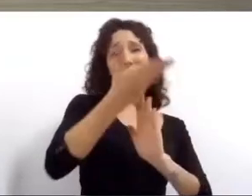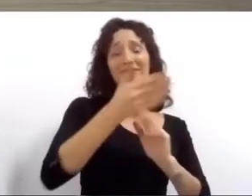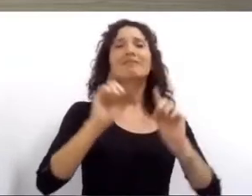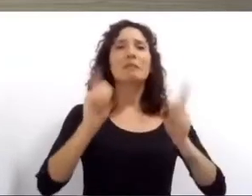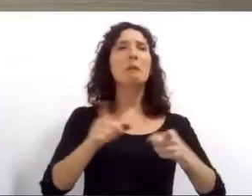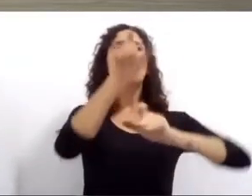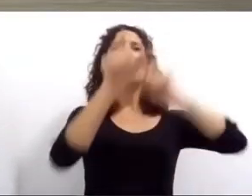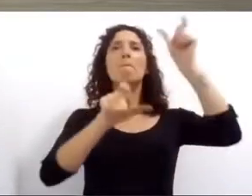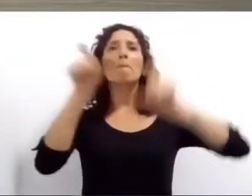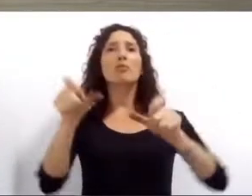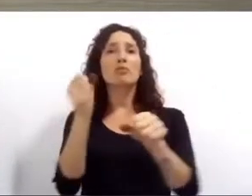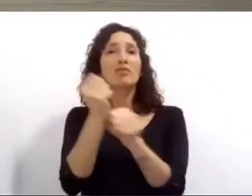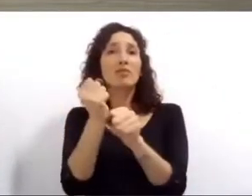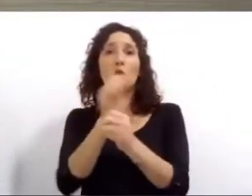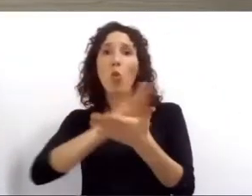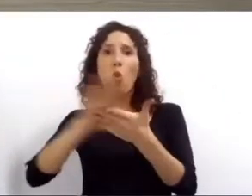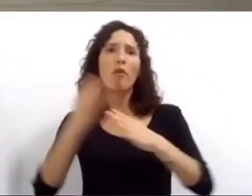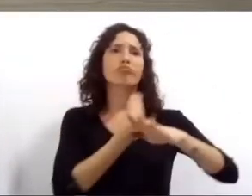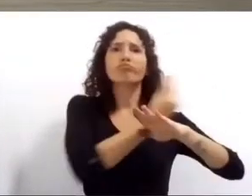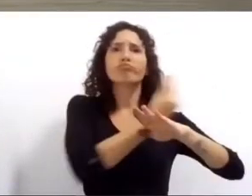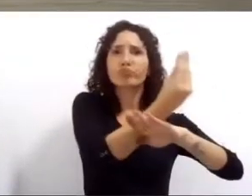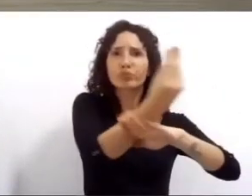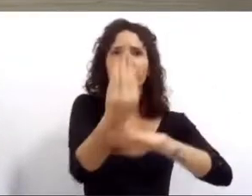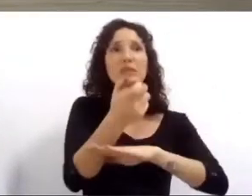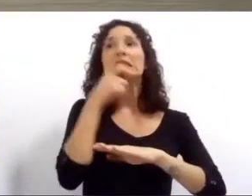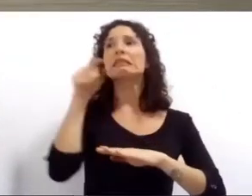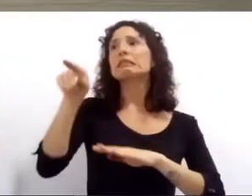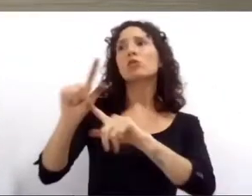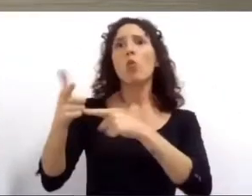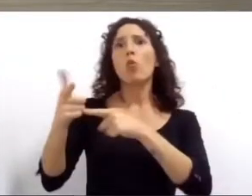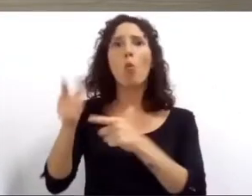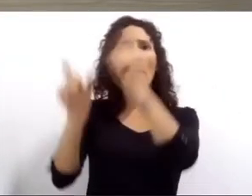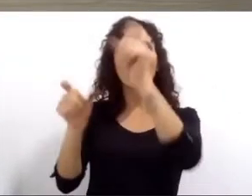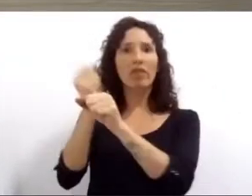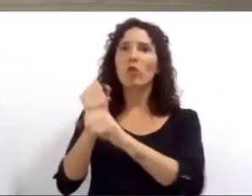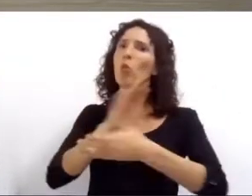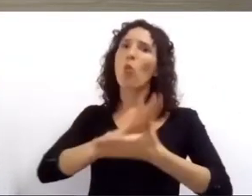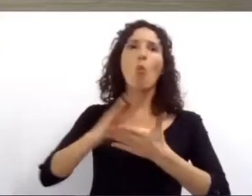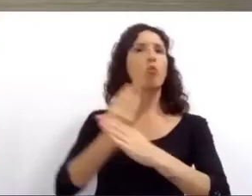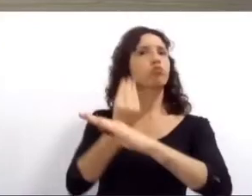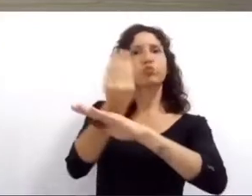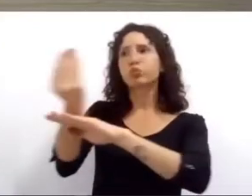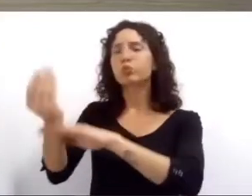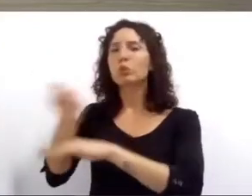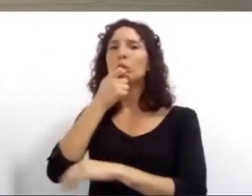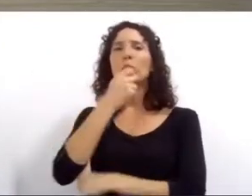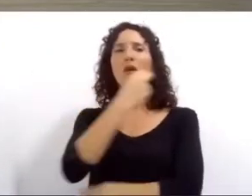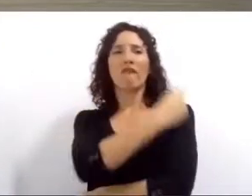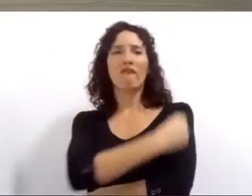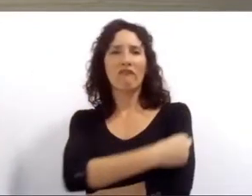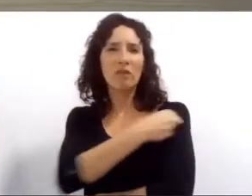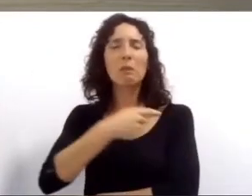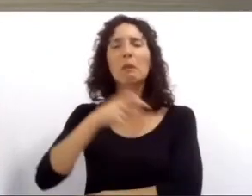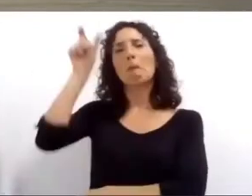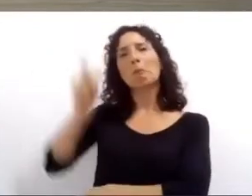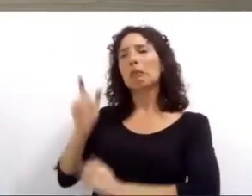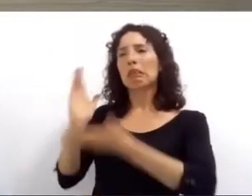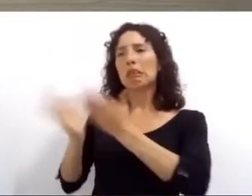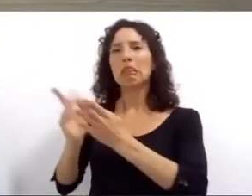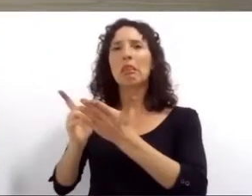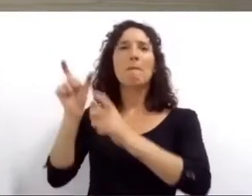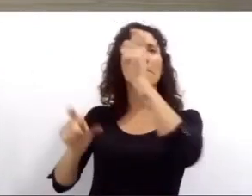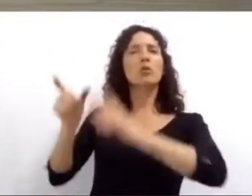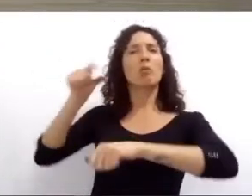otras áreas donde hacía falta. También incorporamos médicos, personal de enfermería y quinesiólogos especialmente